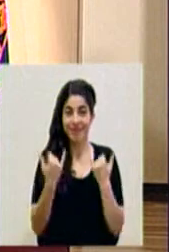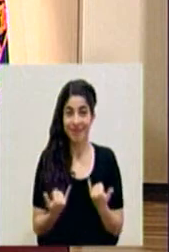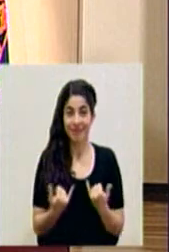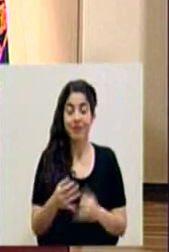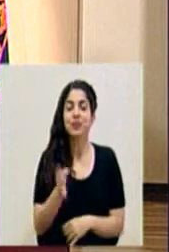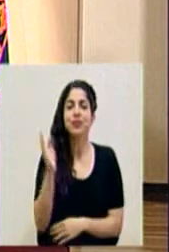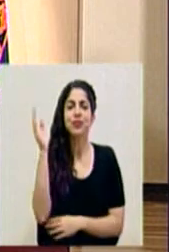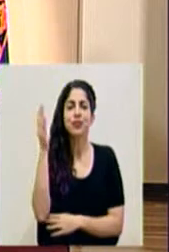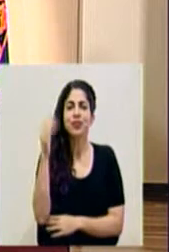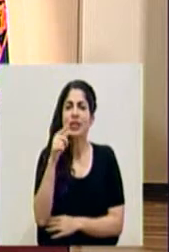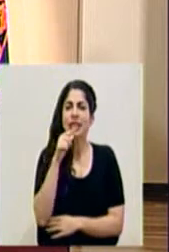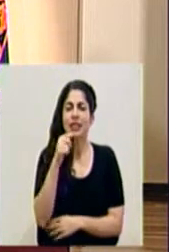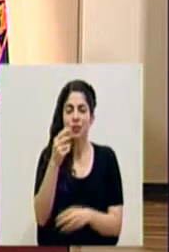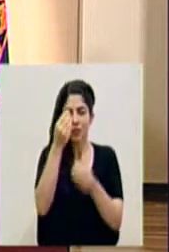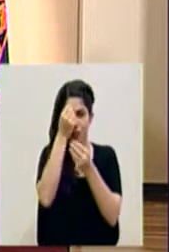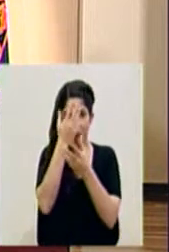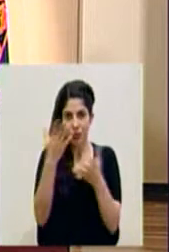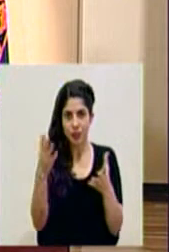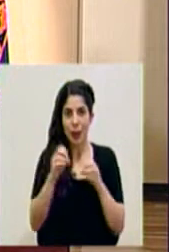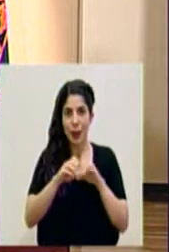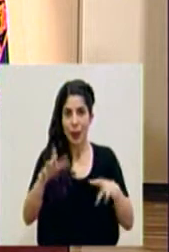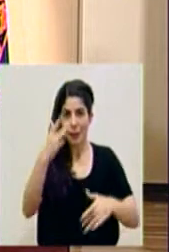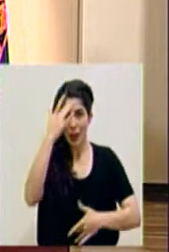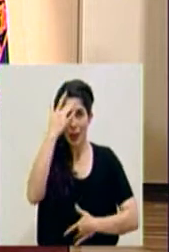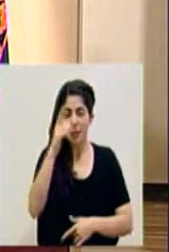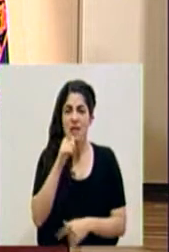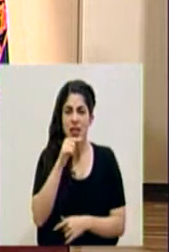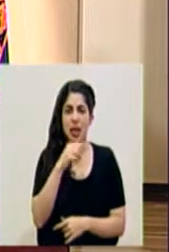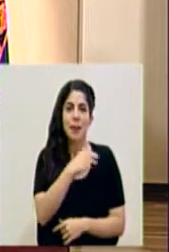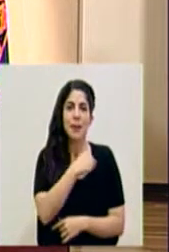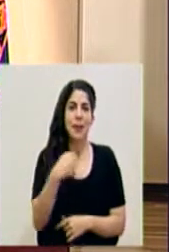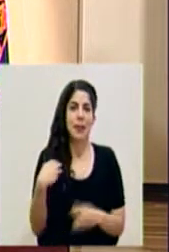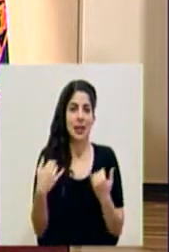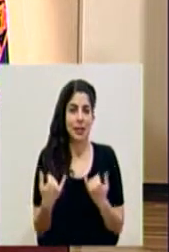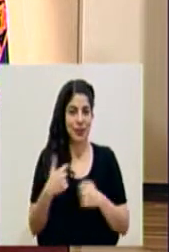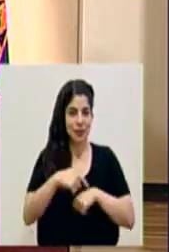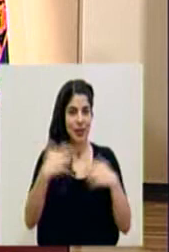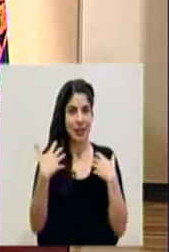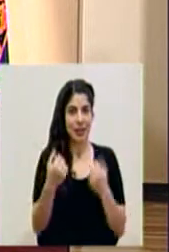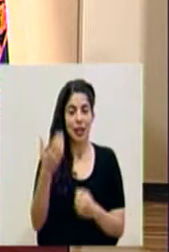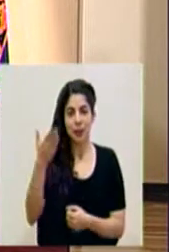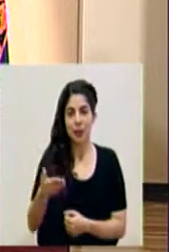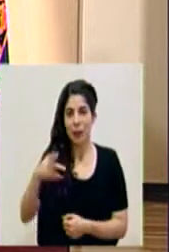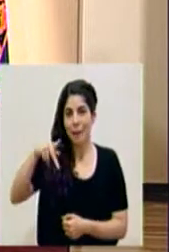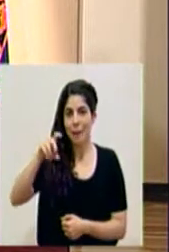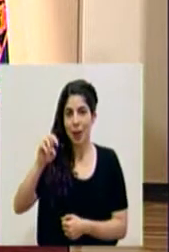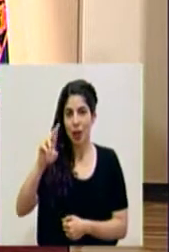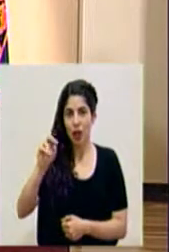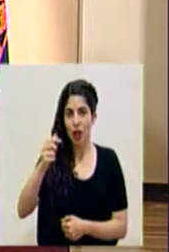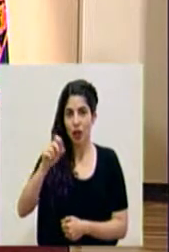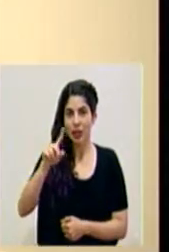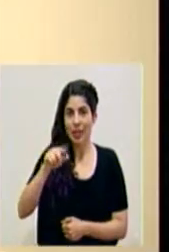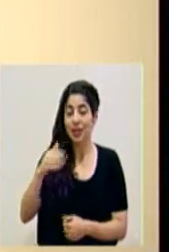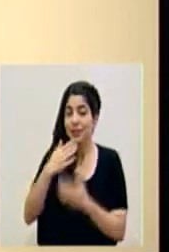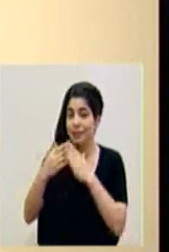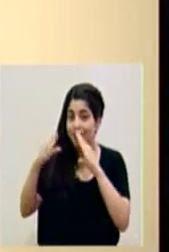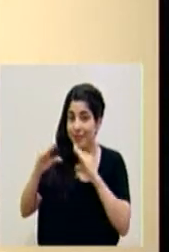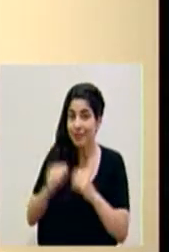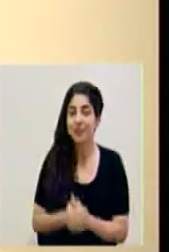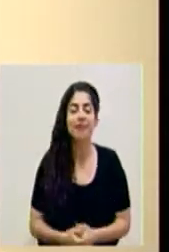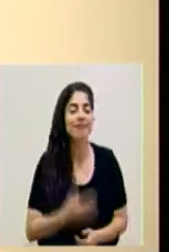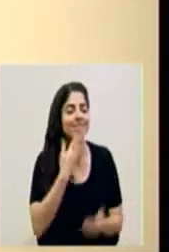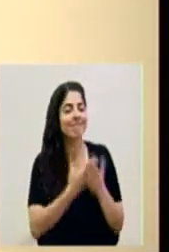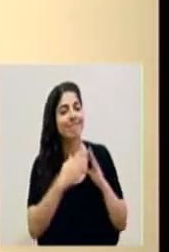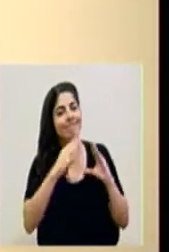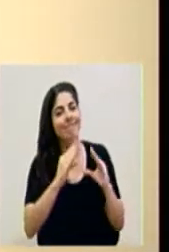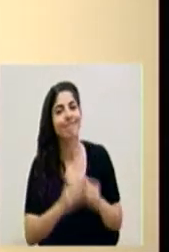Escucharemos el reporte epidemiológico por parte del ministro interino de salud, el doctor Pedro González. Muy buenas tardes, doctor González. Muy